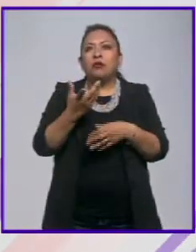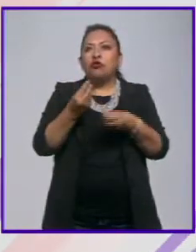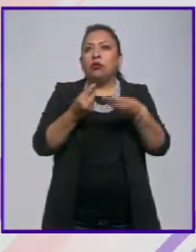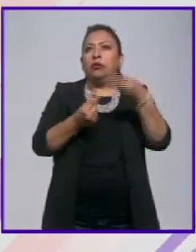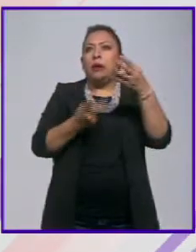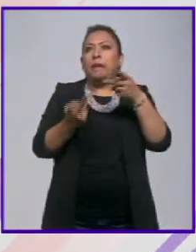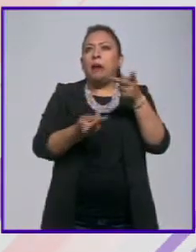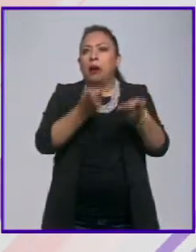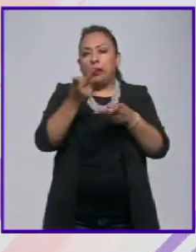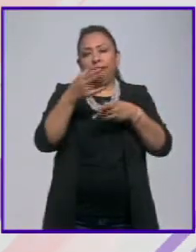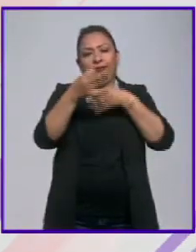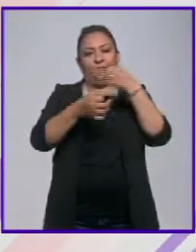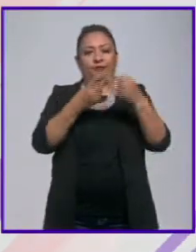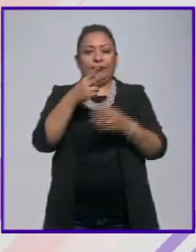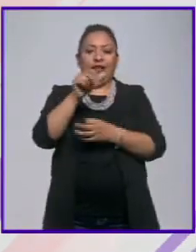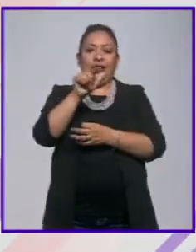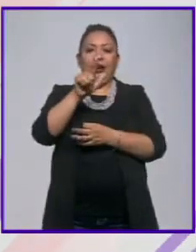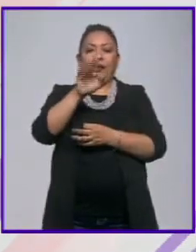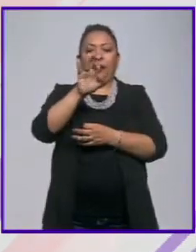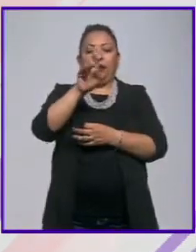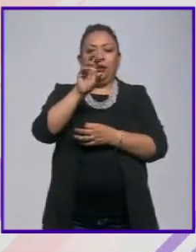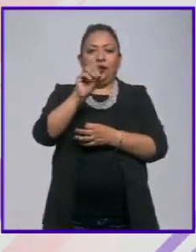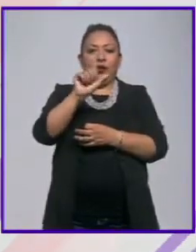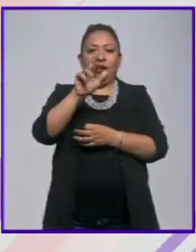Noticias 22, Alberto Aranda.